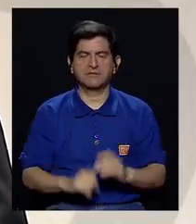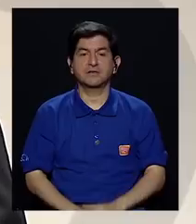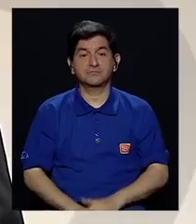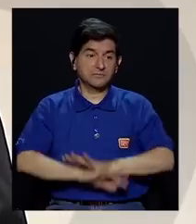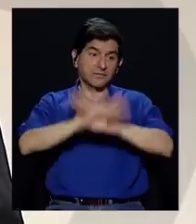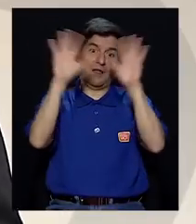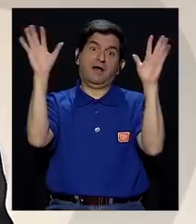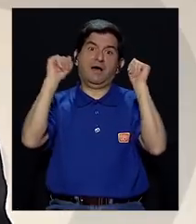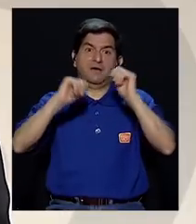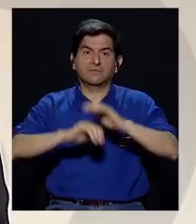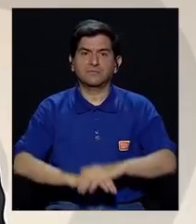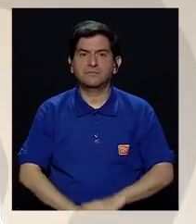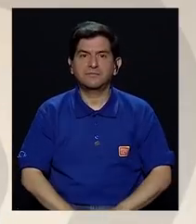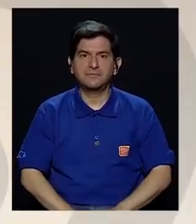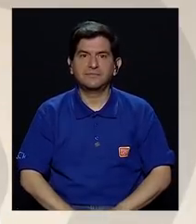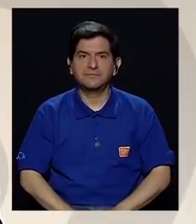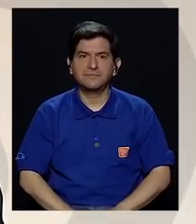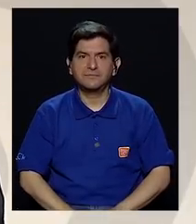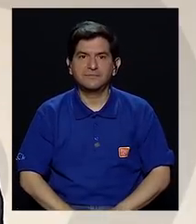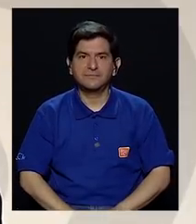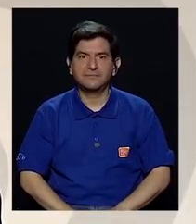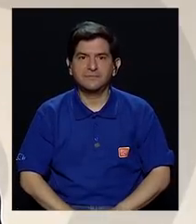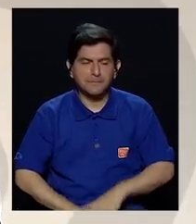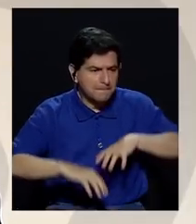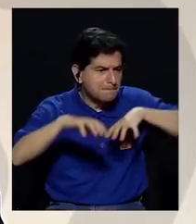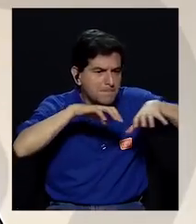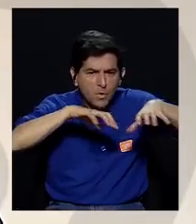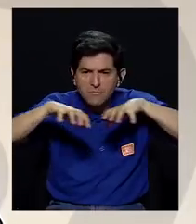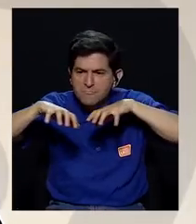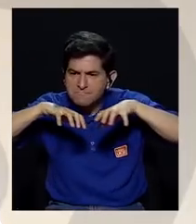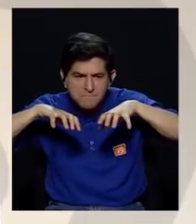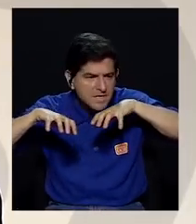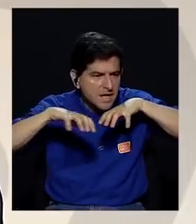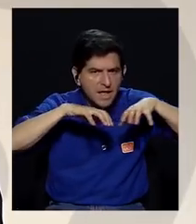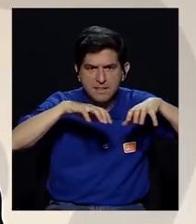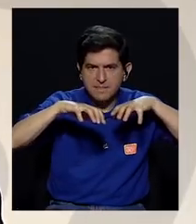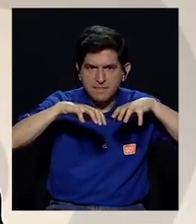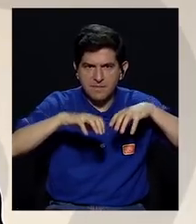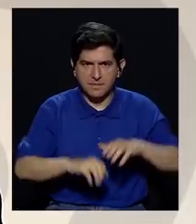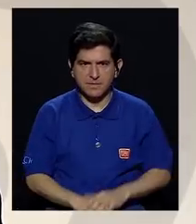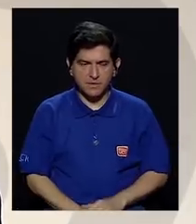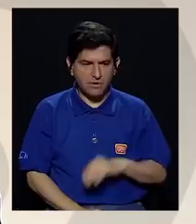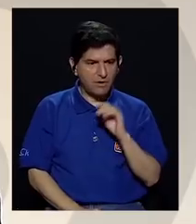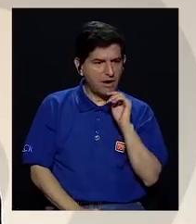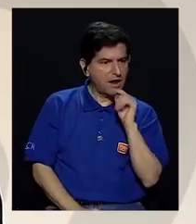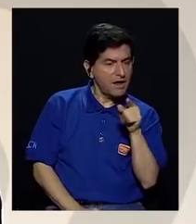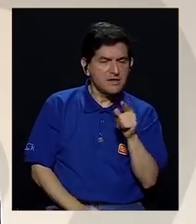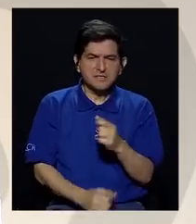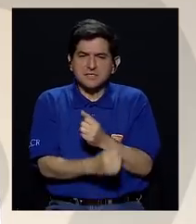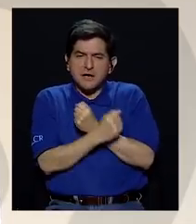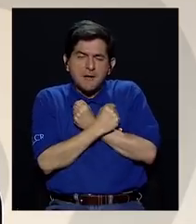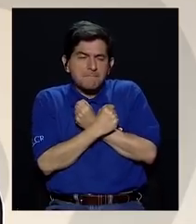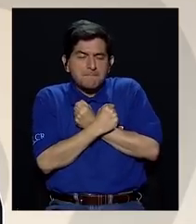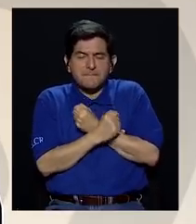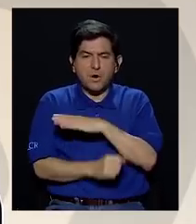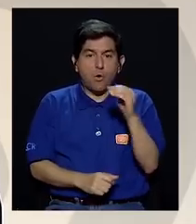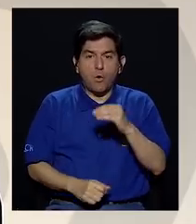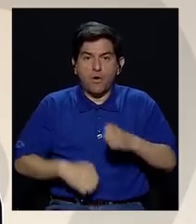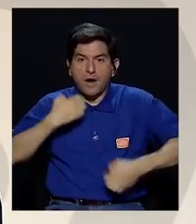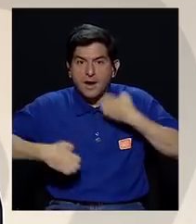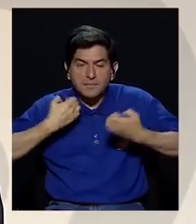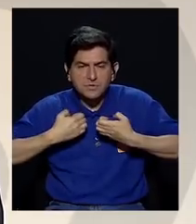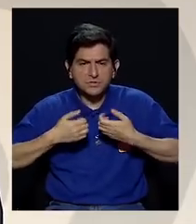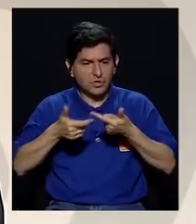Entonces, claro, para movilizar esas pasiones, esas emociones,